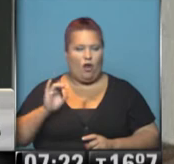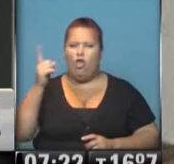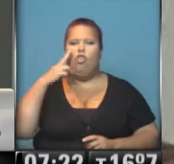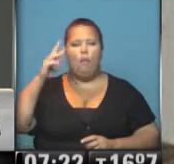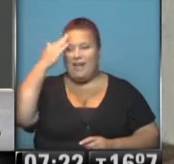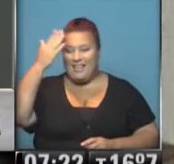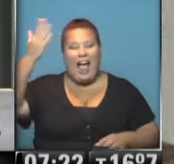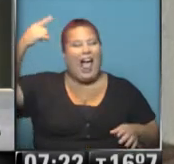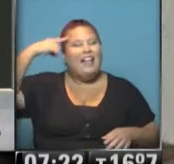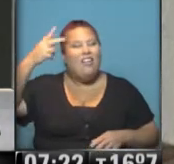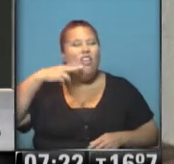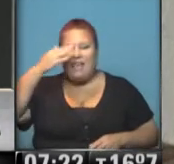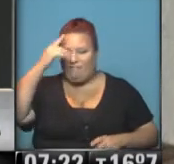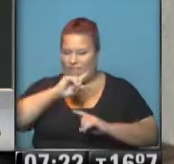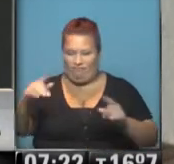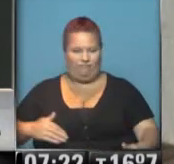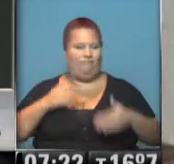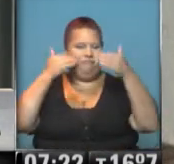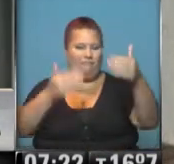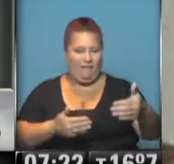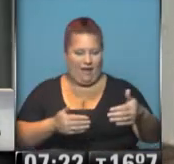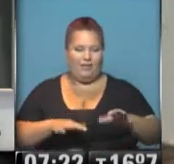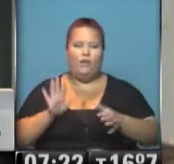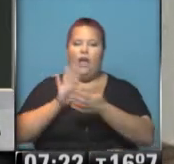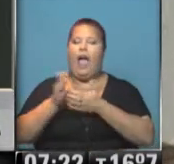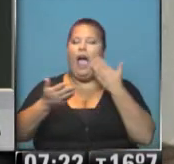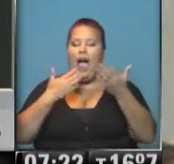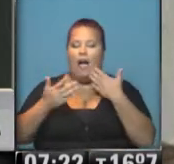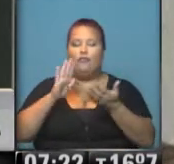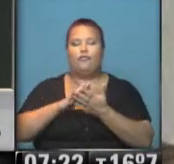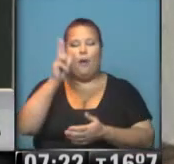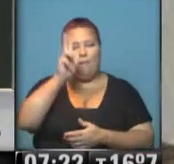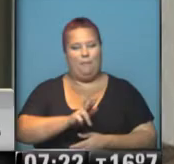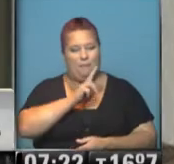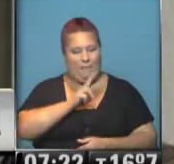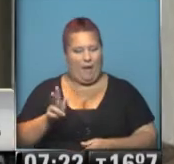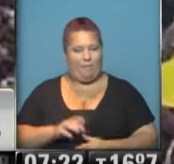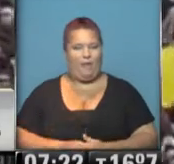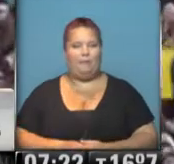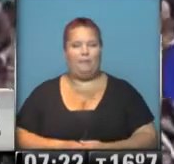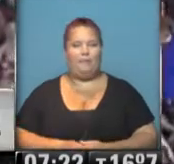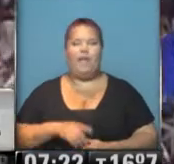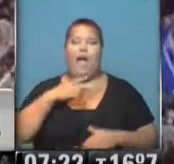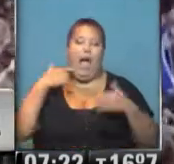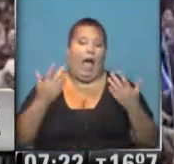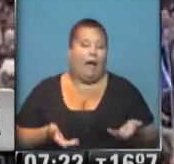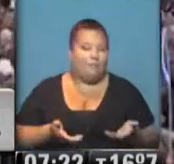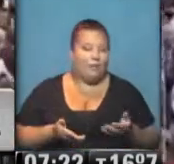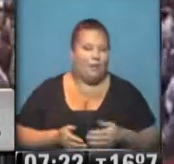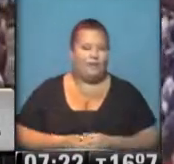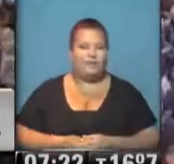2015 como en un principio se había anticipado. Nuevas declaraciones entonces del Papa Francisco aprovechando